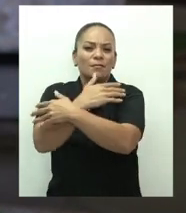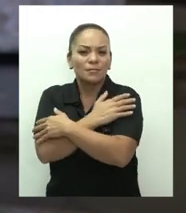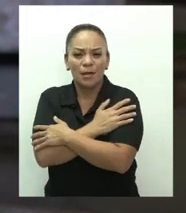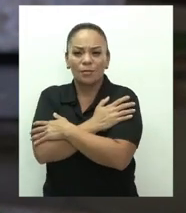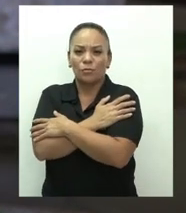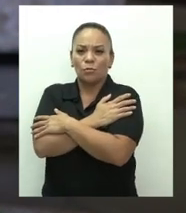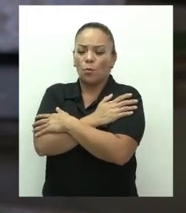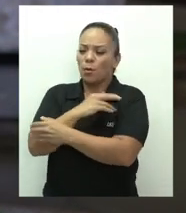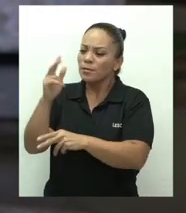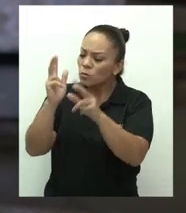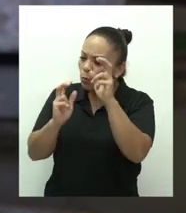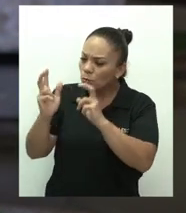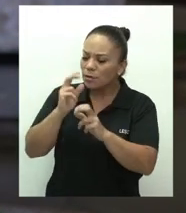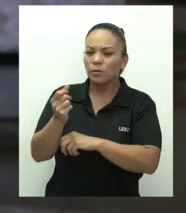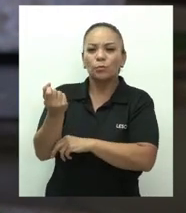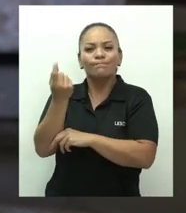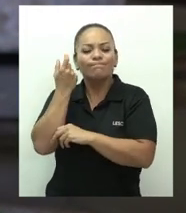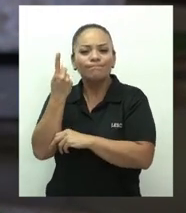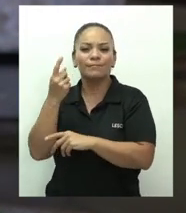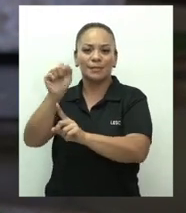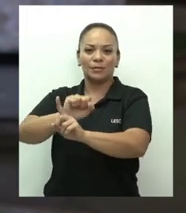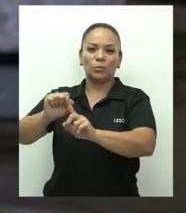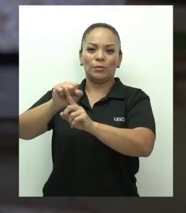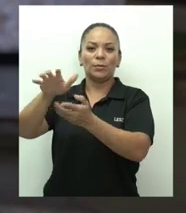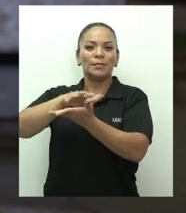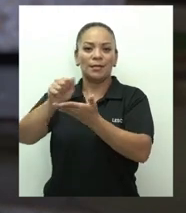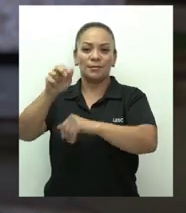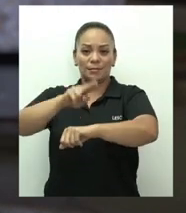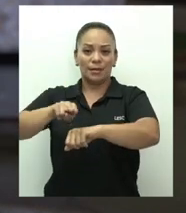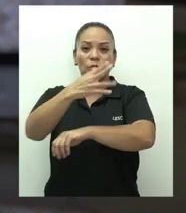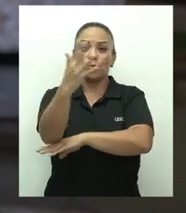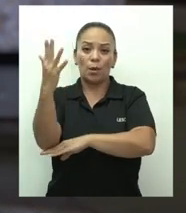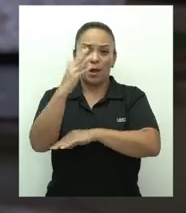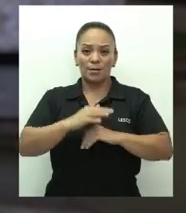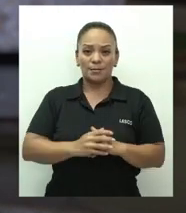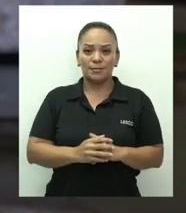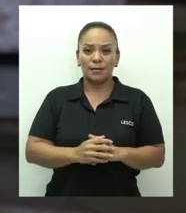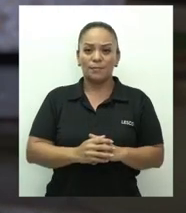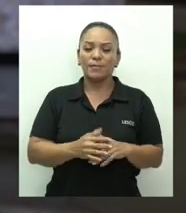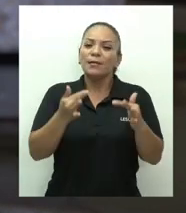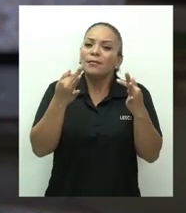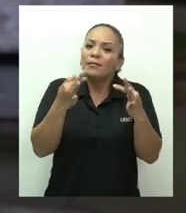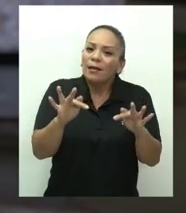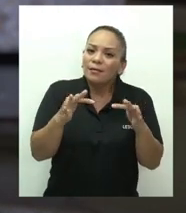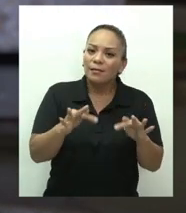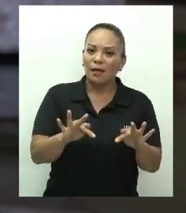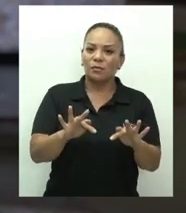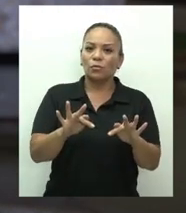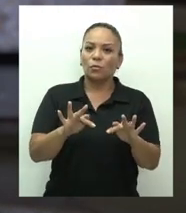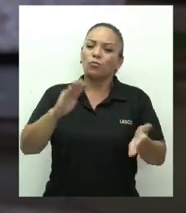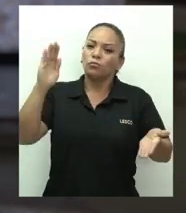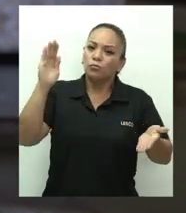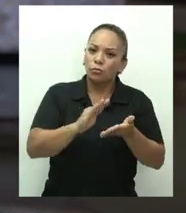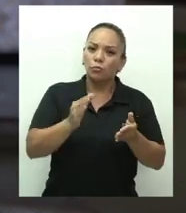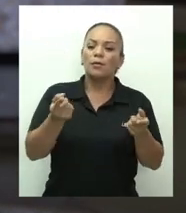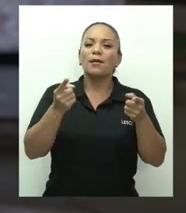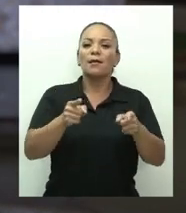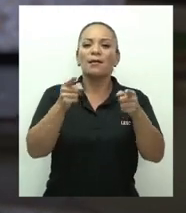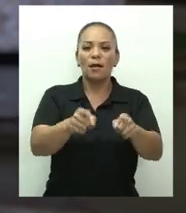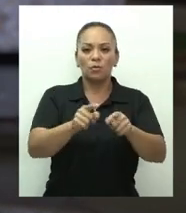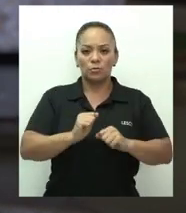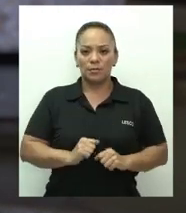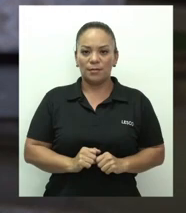entendiendo las razones de los desastres naturales y tratando de eliminar las causas que podrían